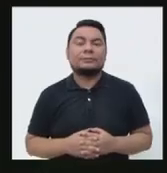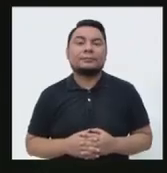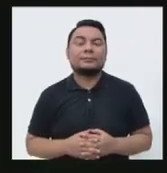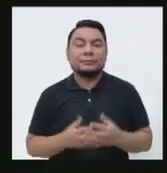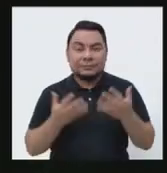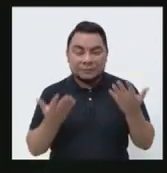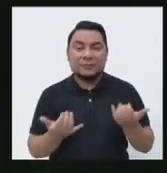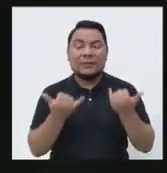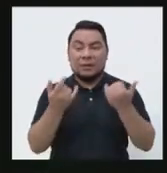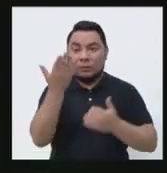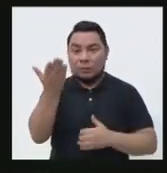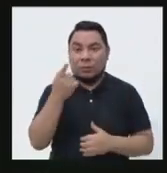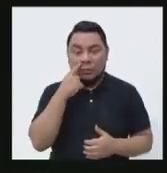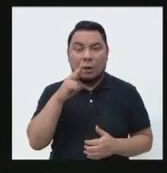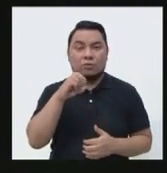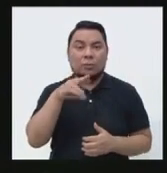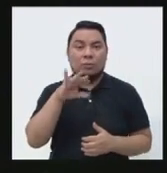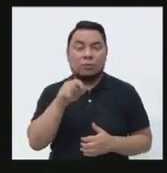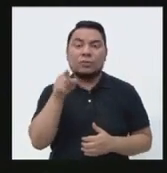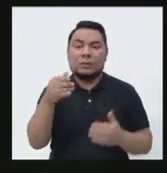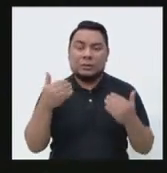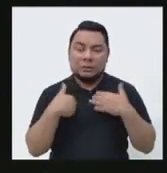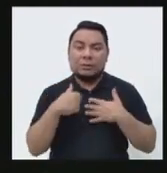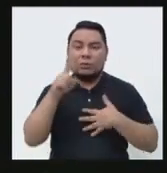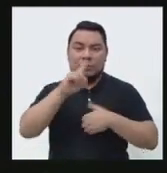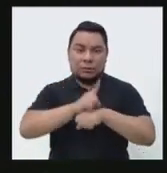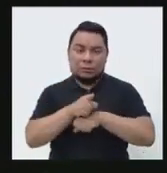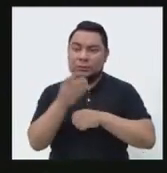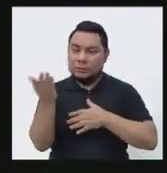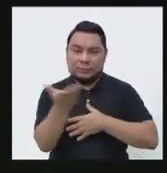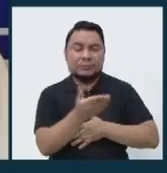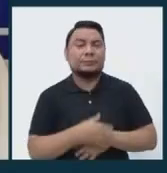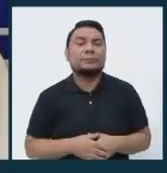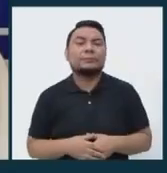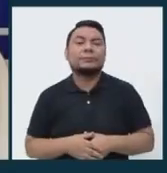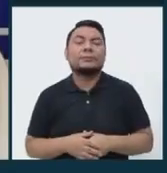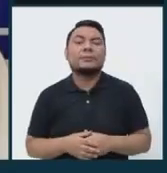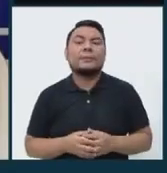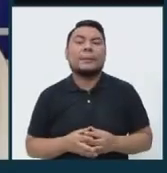Muy bien, al candidato Rómulo Mucho tiene un minuto. Adelante.